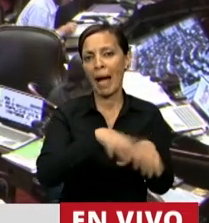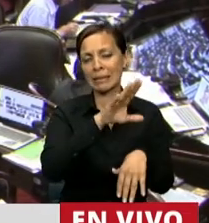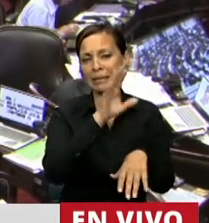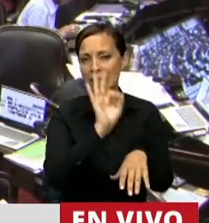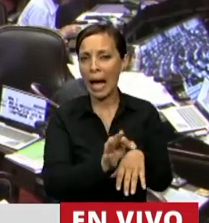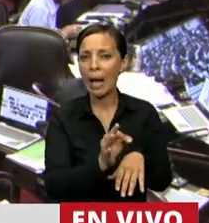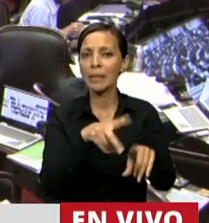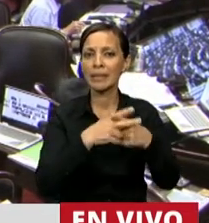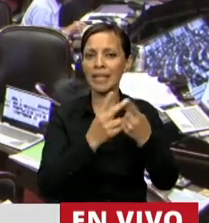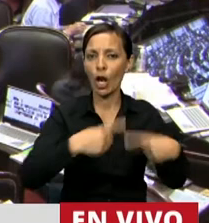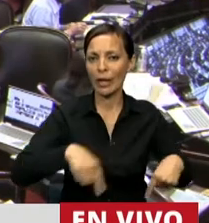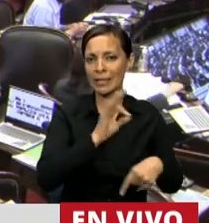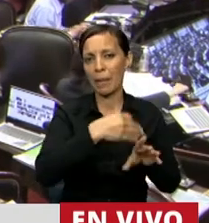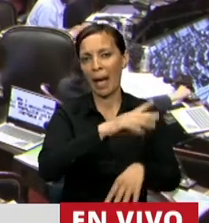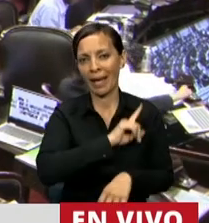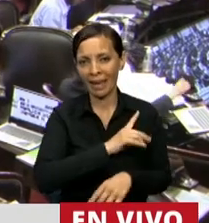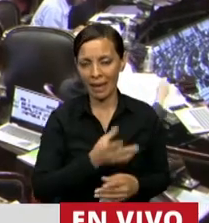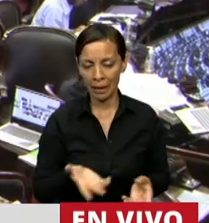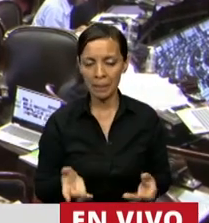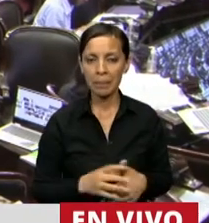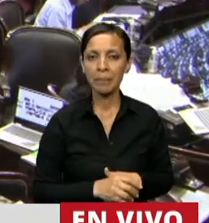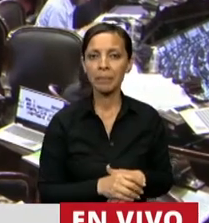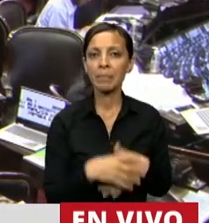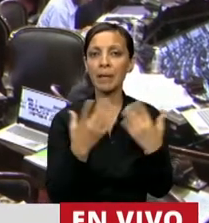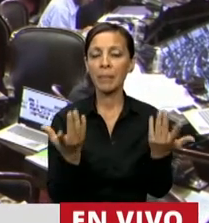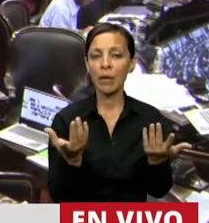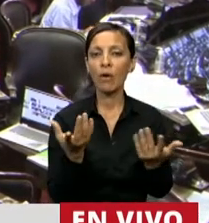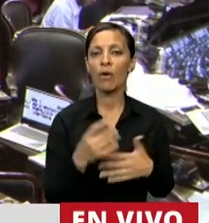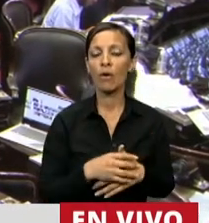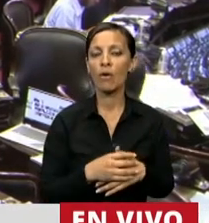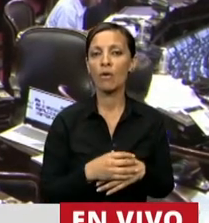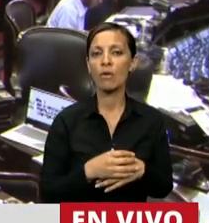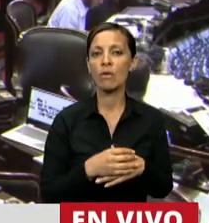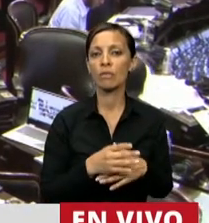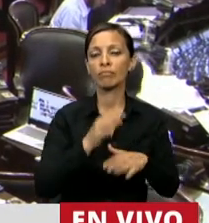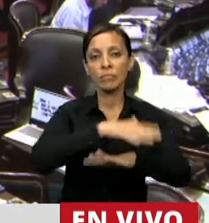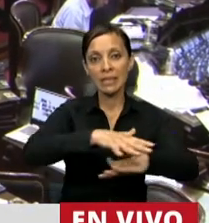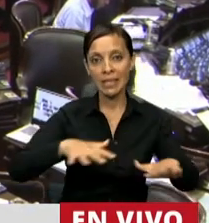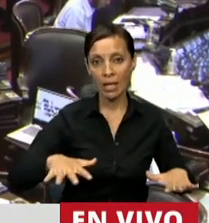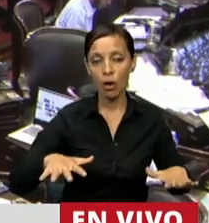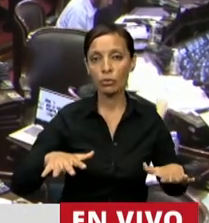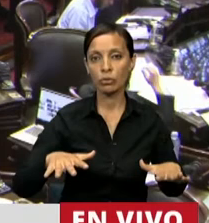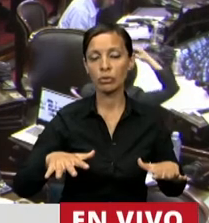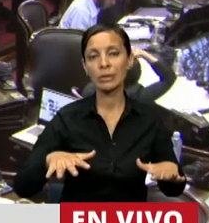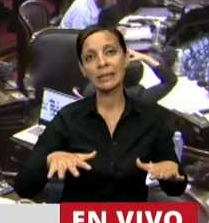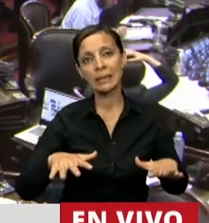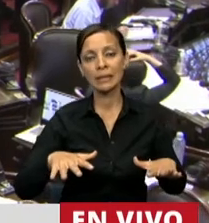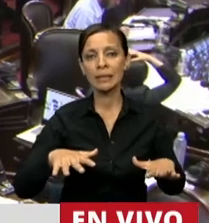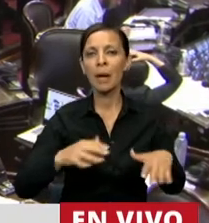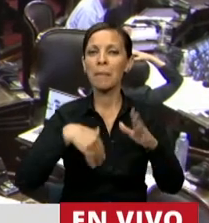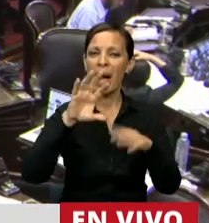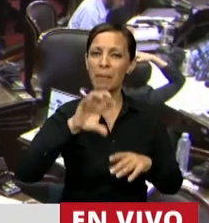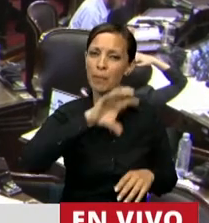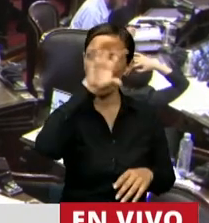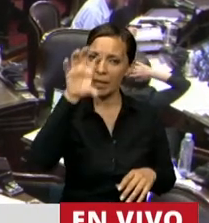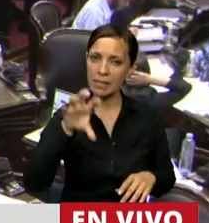tecnológica han aprendido muchísimo. Pero con respecto quizás a muchos niños, sobre todo del interior,